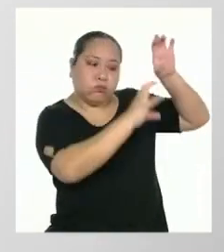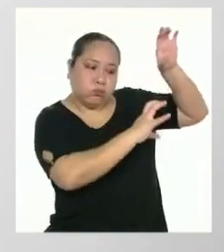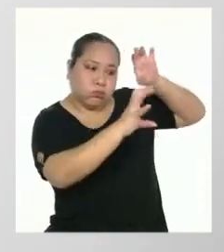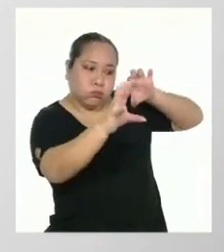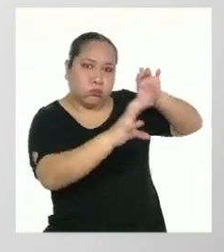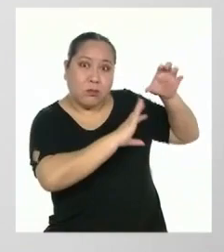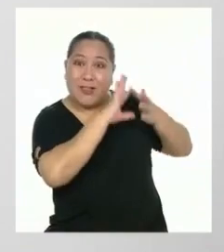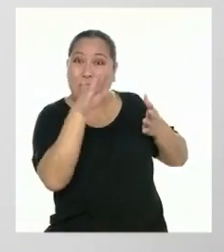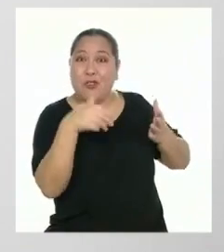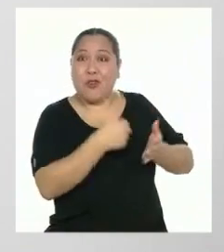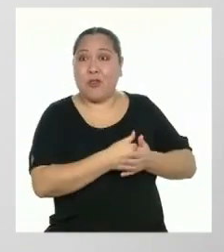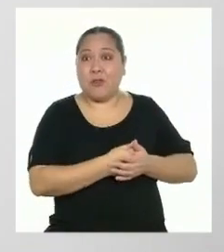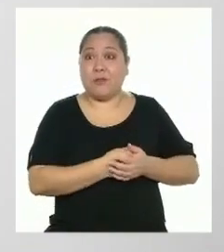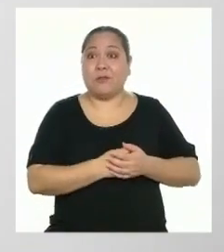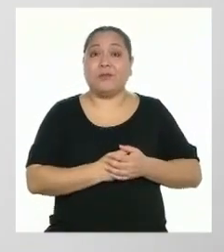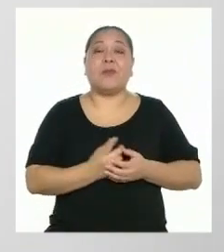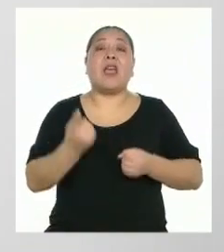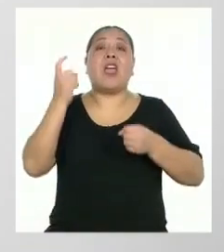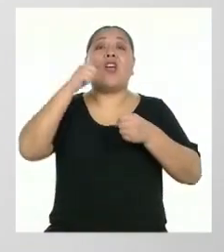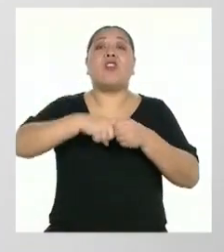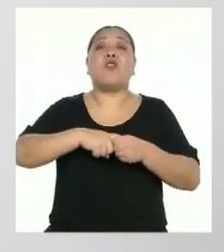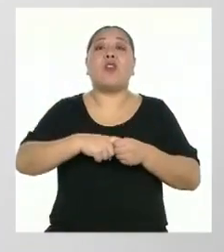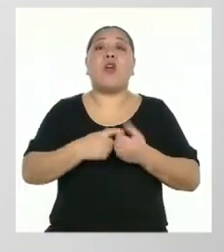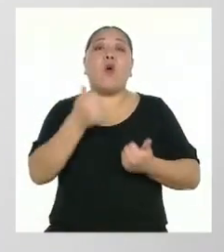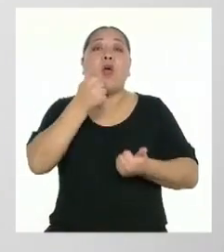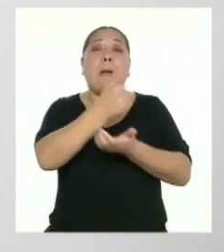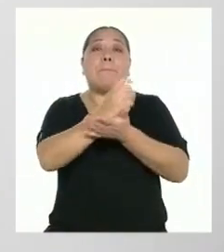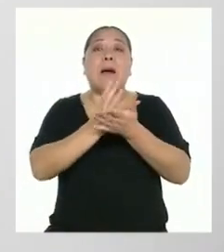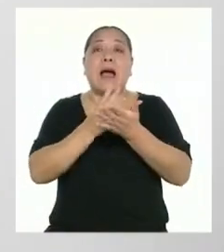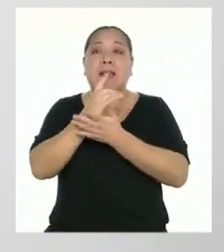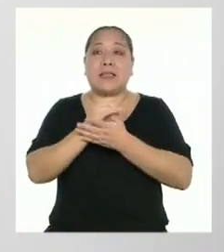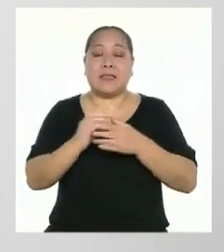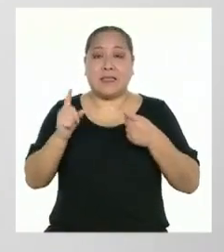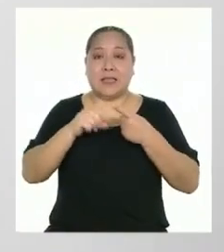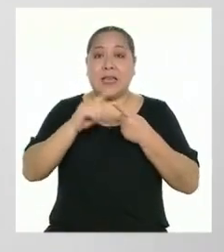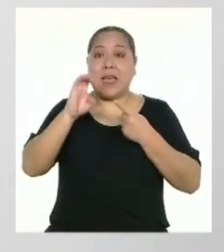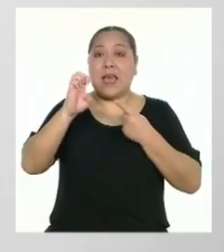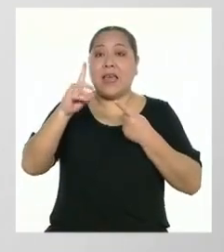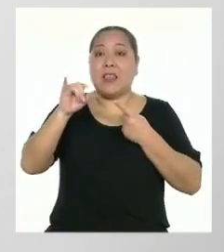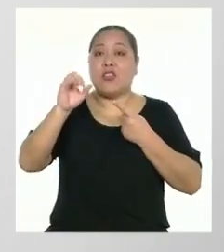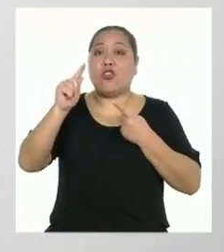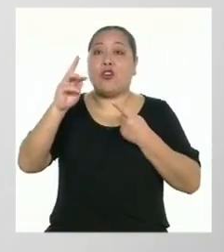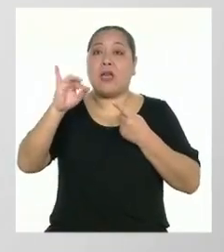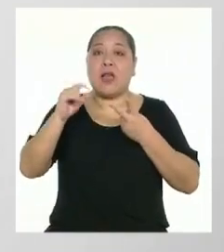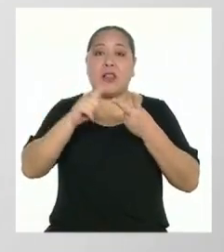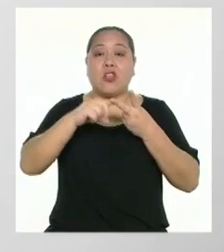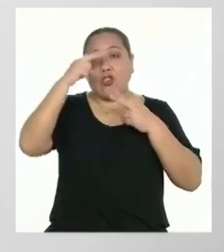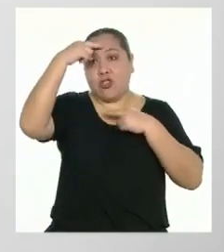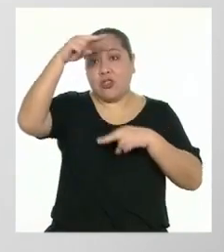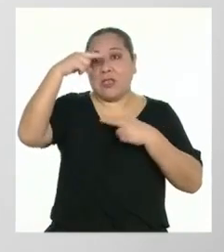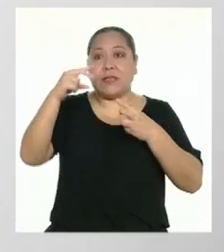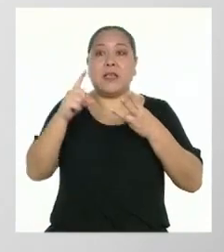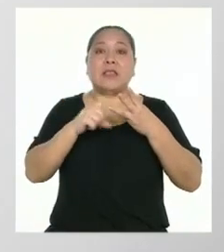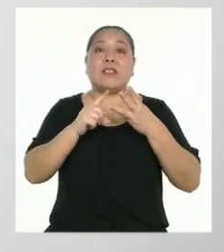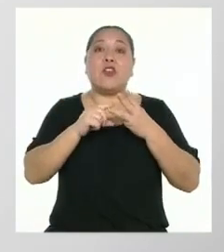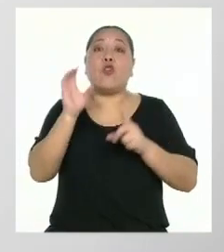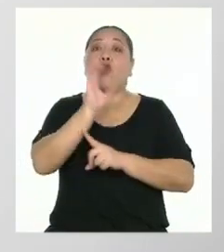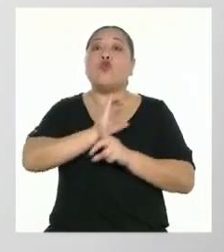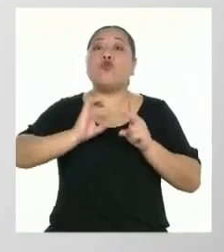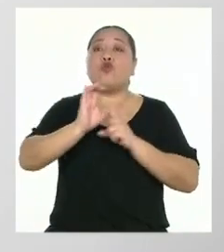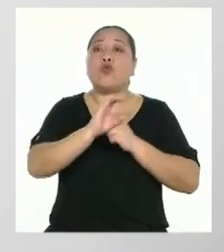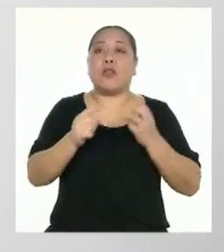Generalmente, incluye las siguientes secciones. Editorial, noticias, sección cultural,